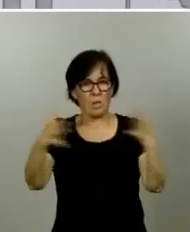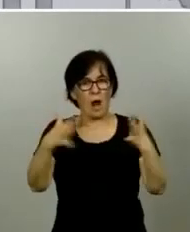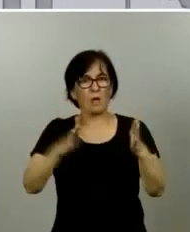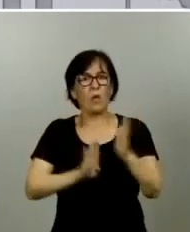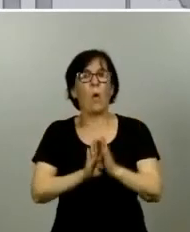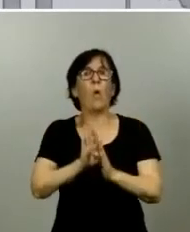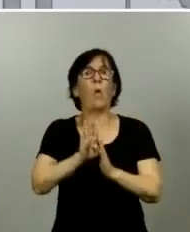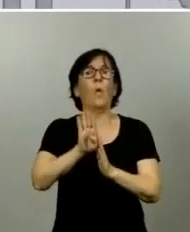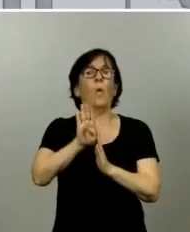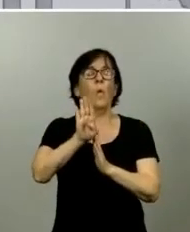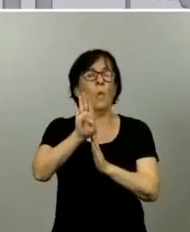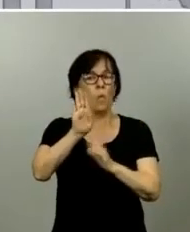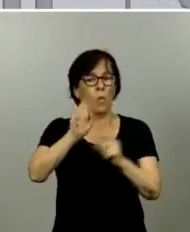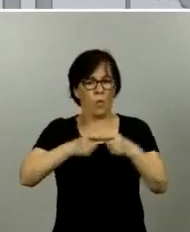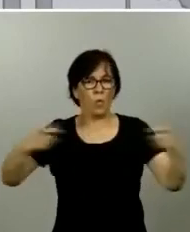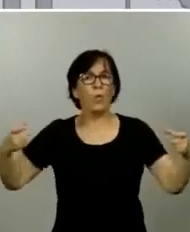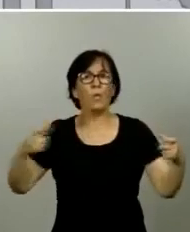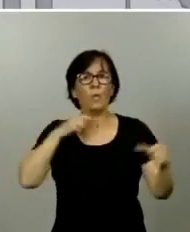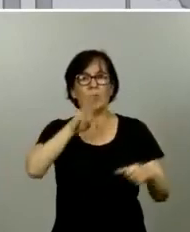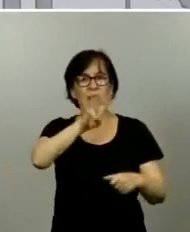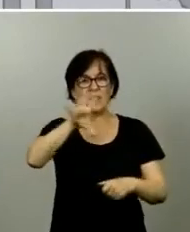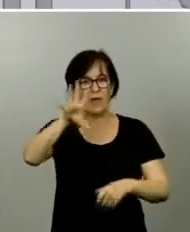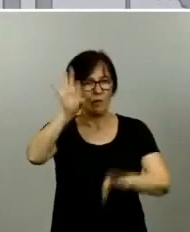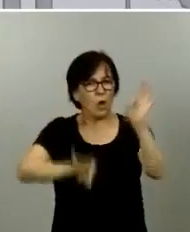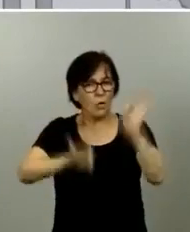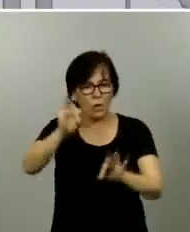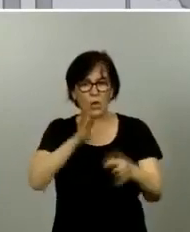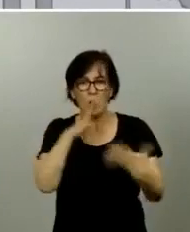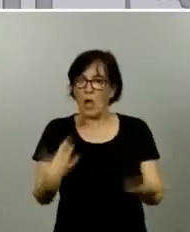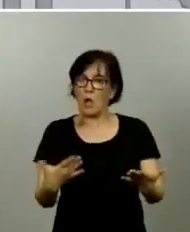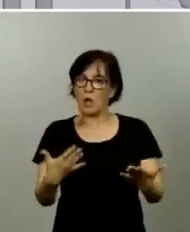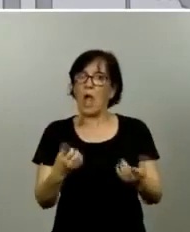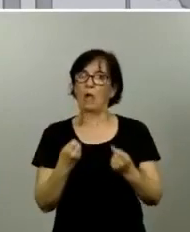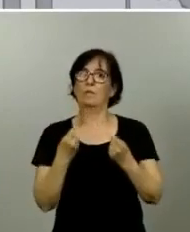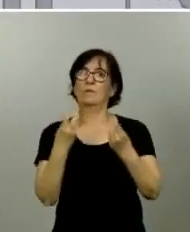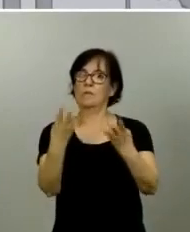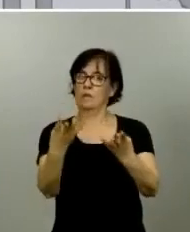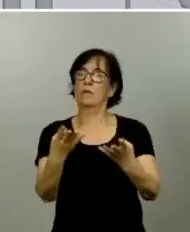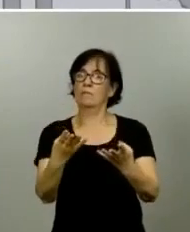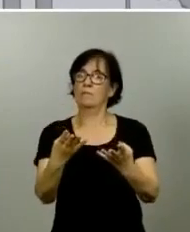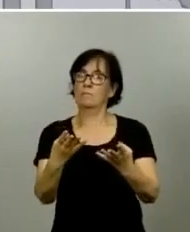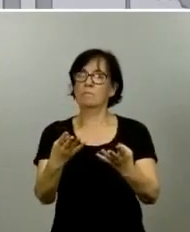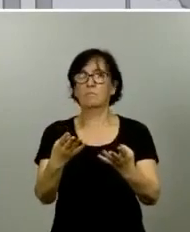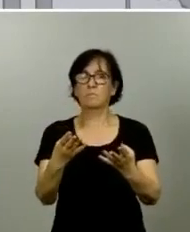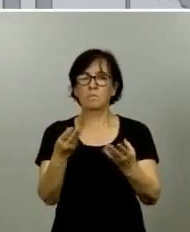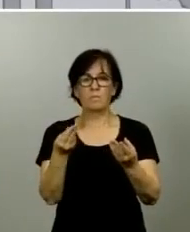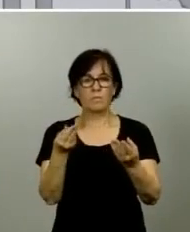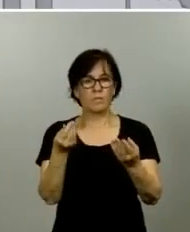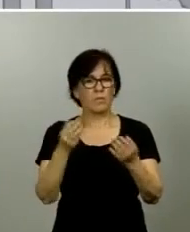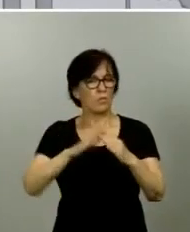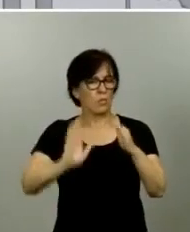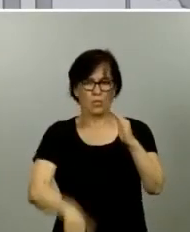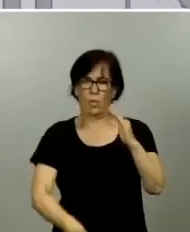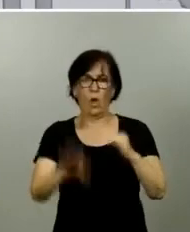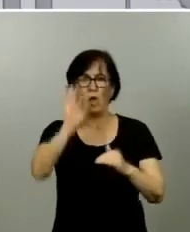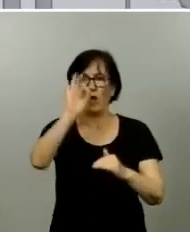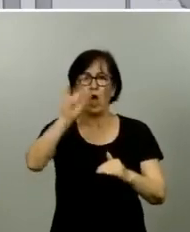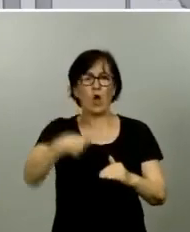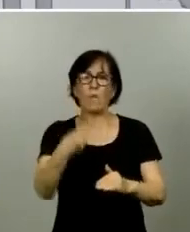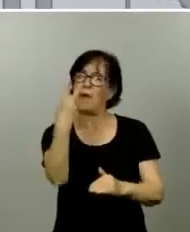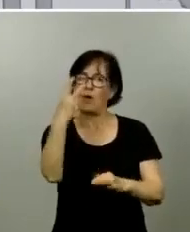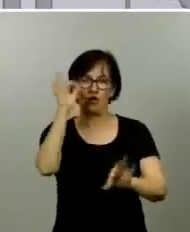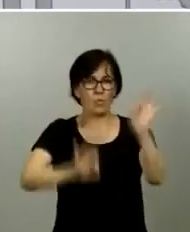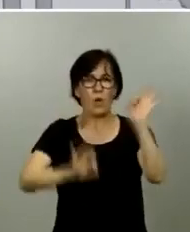de casos de 35% y estamos ahora en unas cifras muy inferiores al 0,2% de crecimiento. Ha